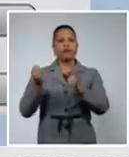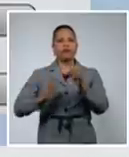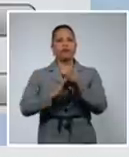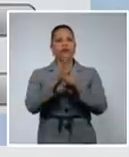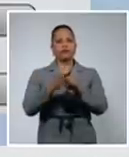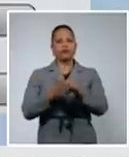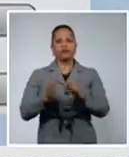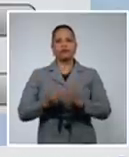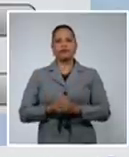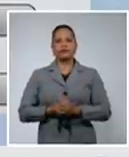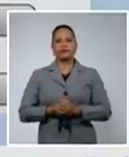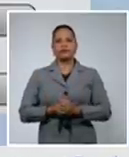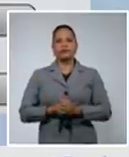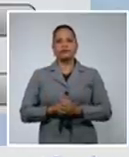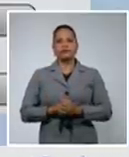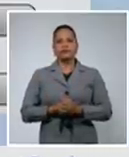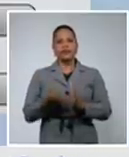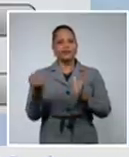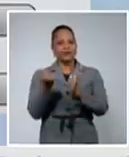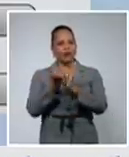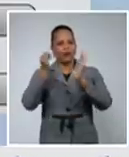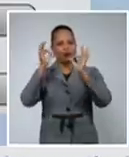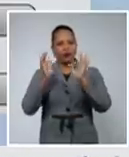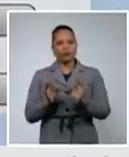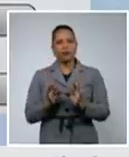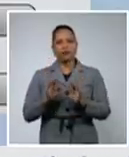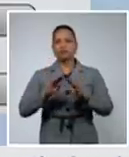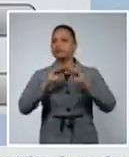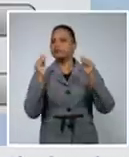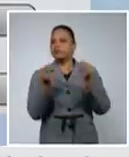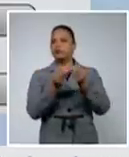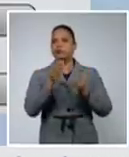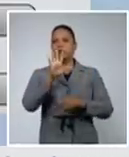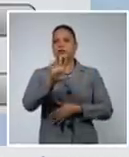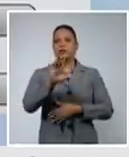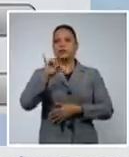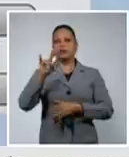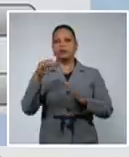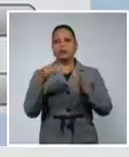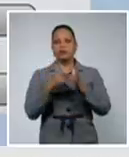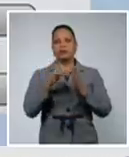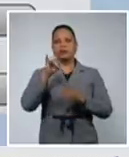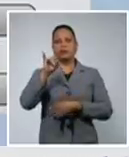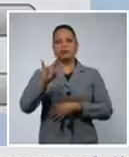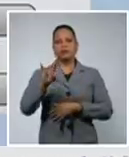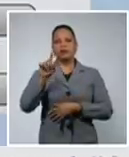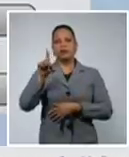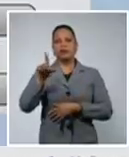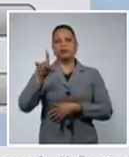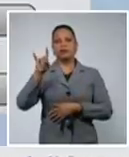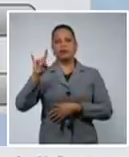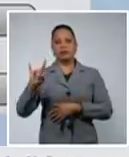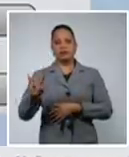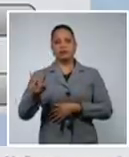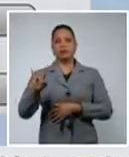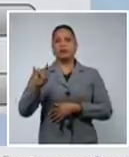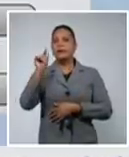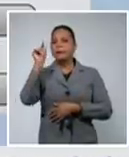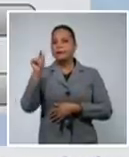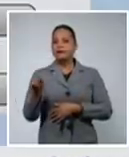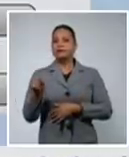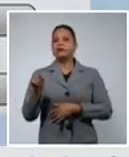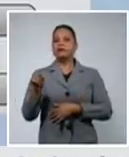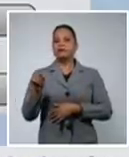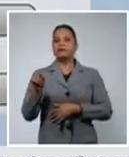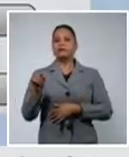Y ya se han diagnosticado un total de 59.919 personas